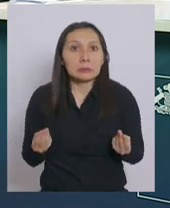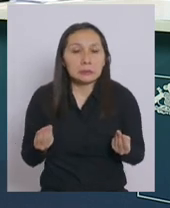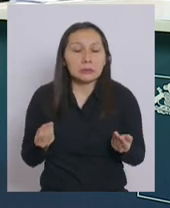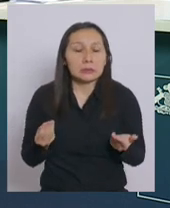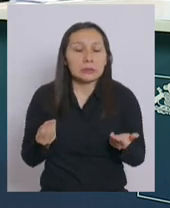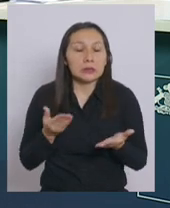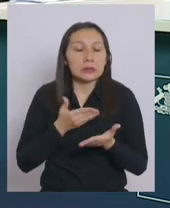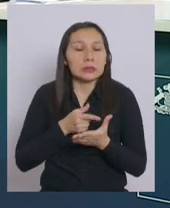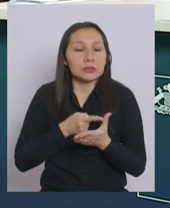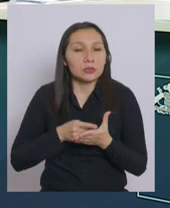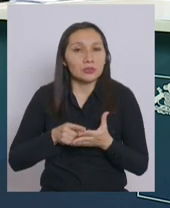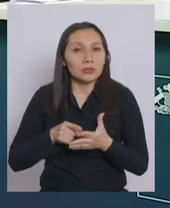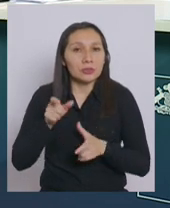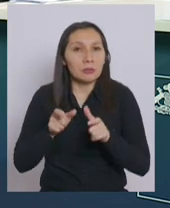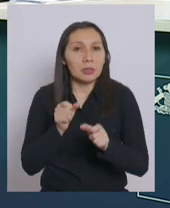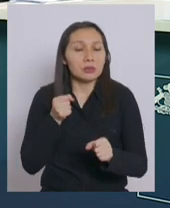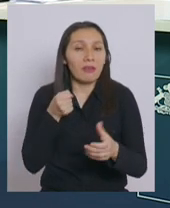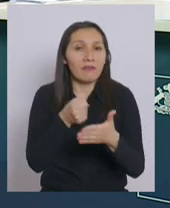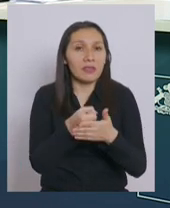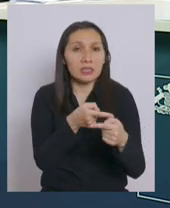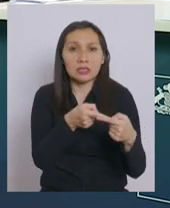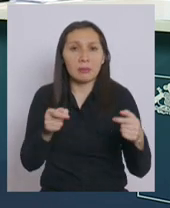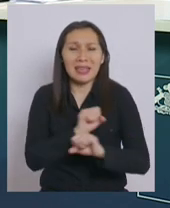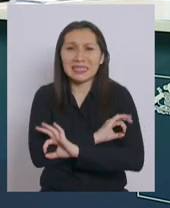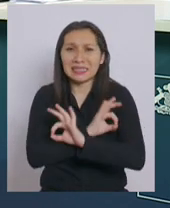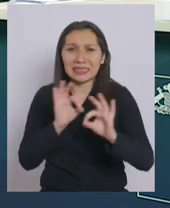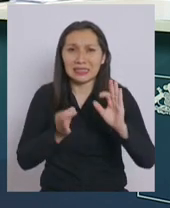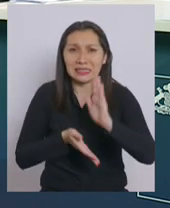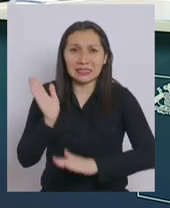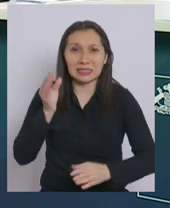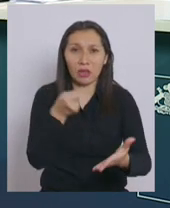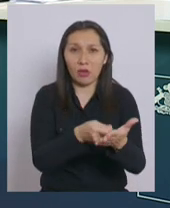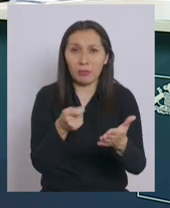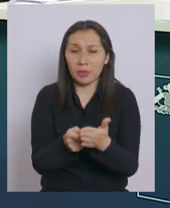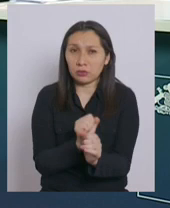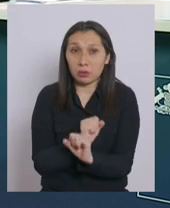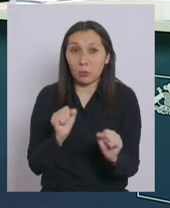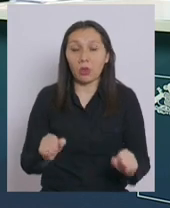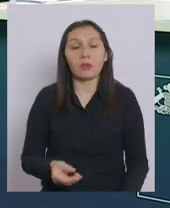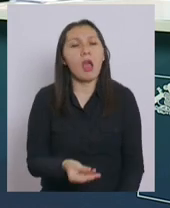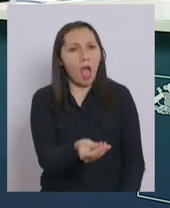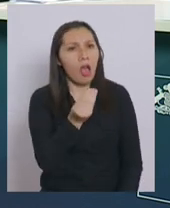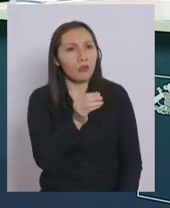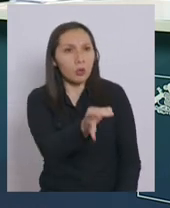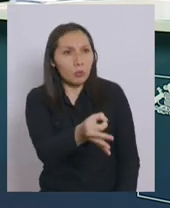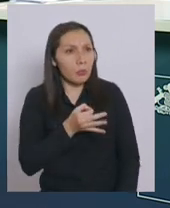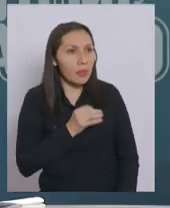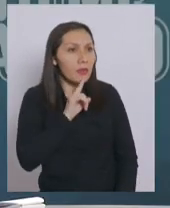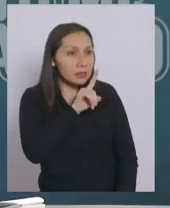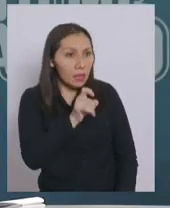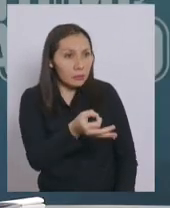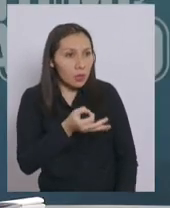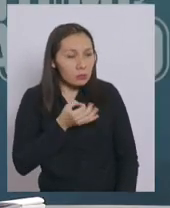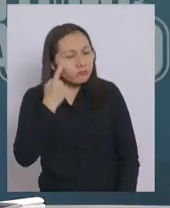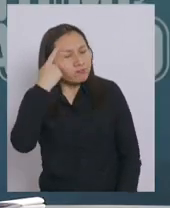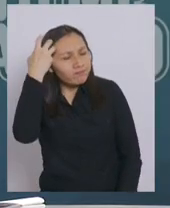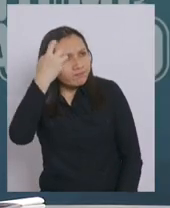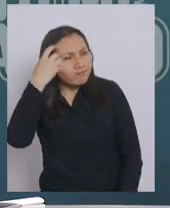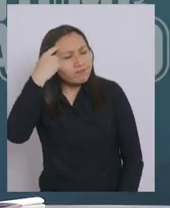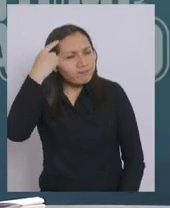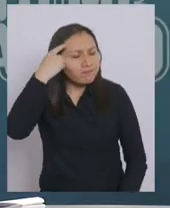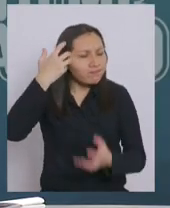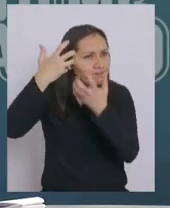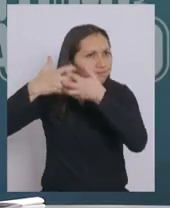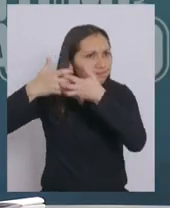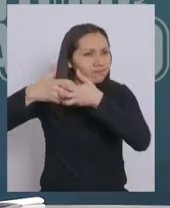¿las personas el fin de semana no van a poder hacer ningún tipo de compra? Qué bueno que nos hace esa pregunta porque meditamos mucho esta